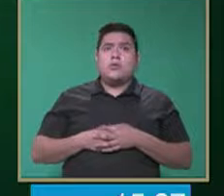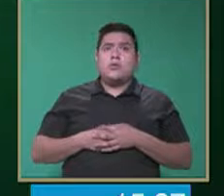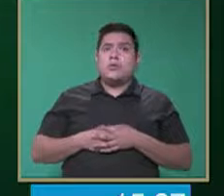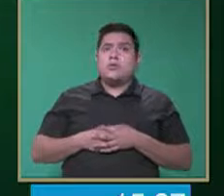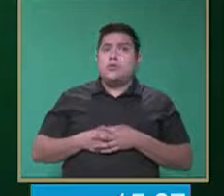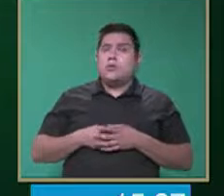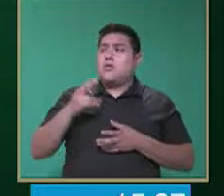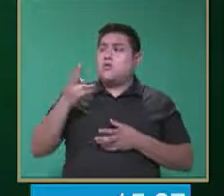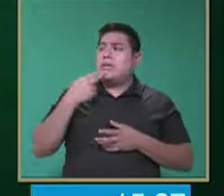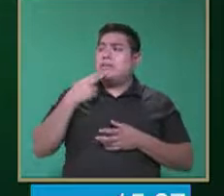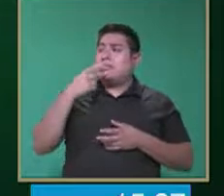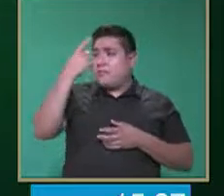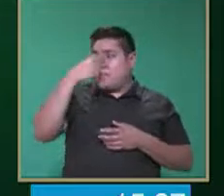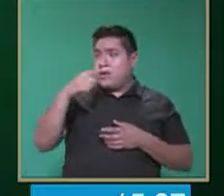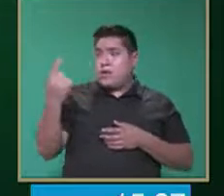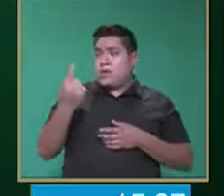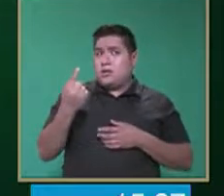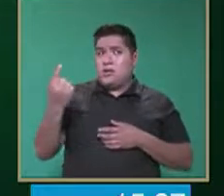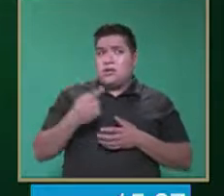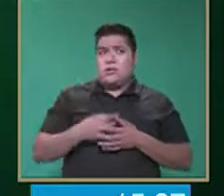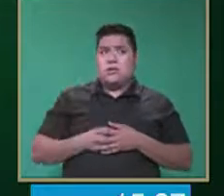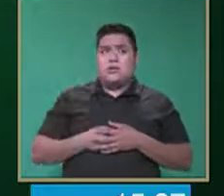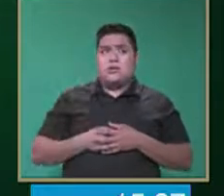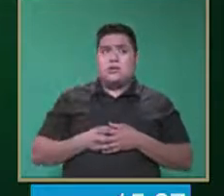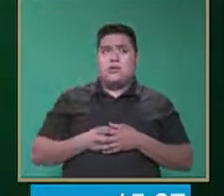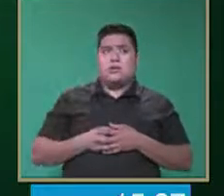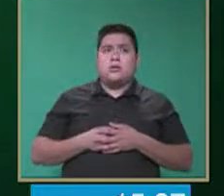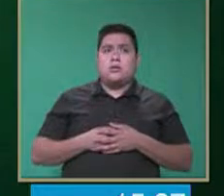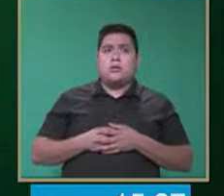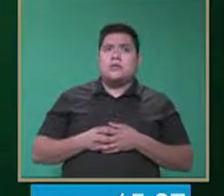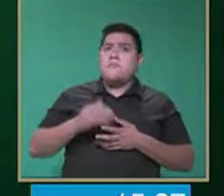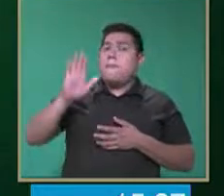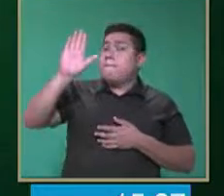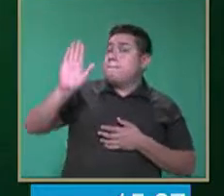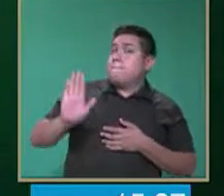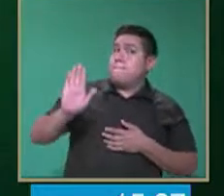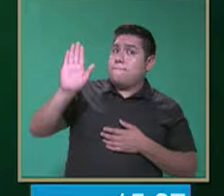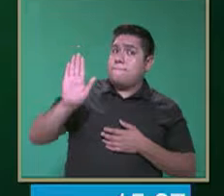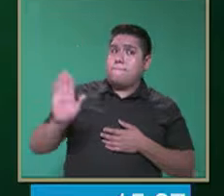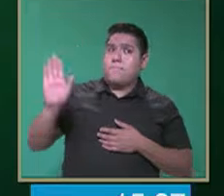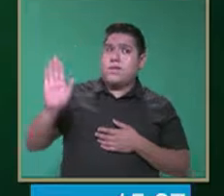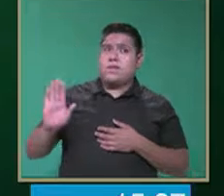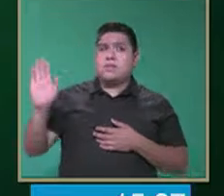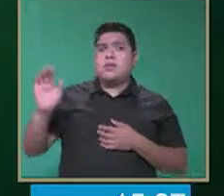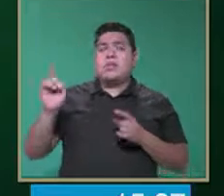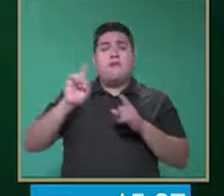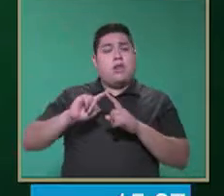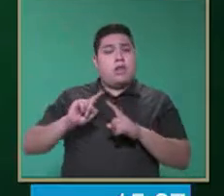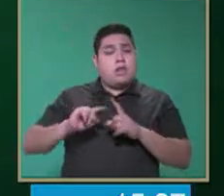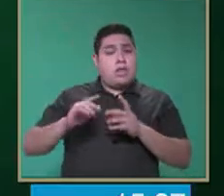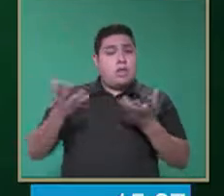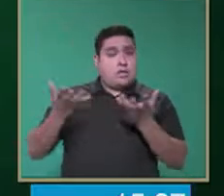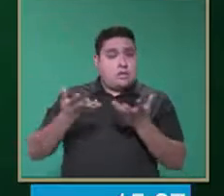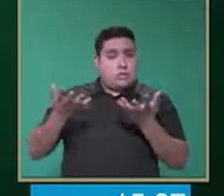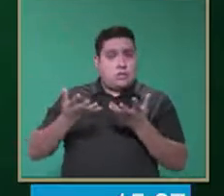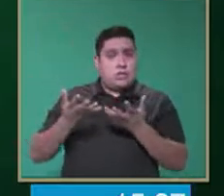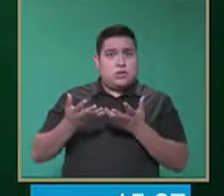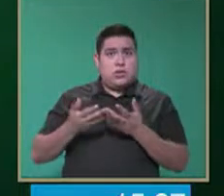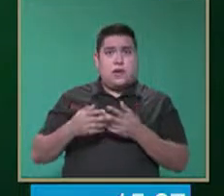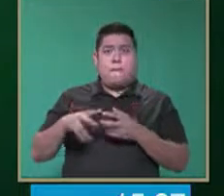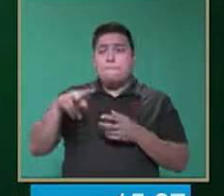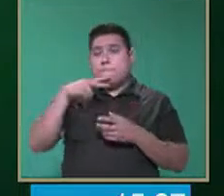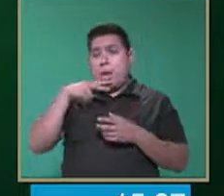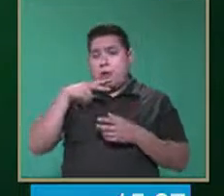sirve el objeto. El establecer semejanzas y nombramiento de acciones también es una forma de